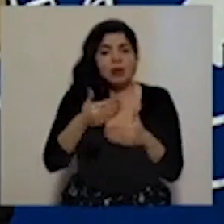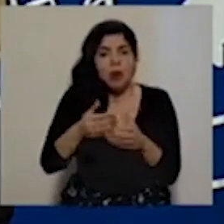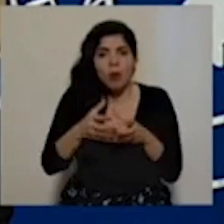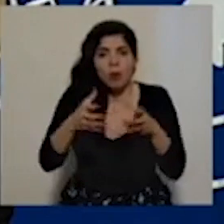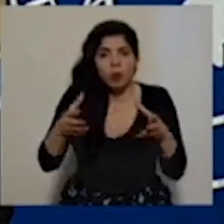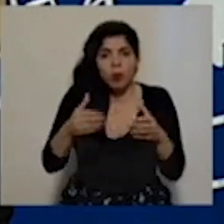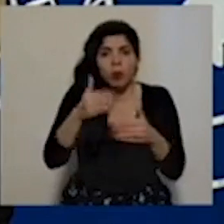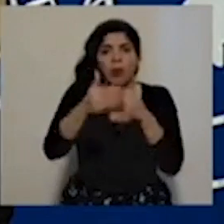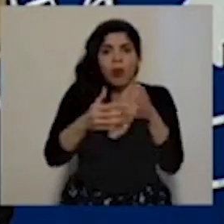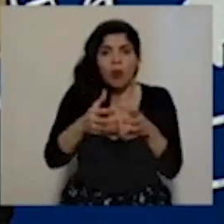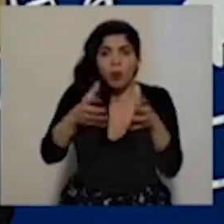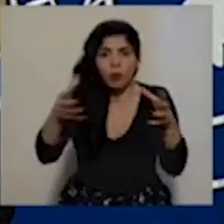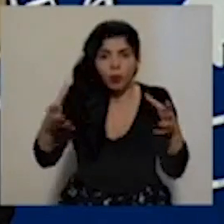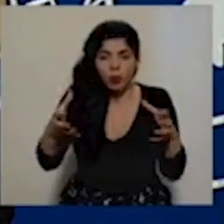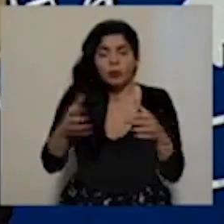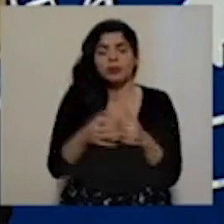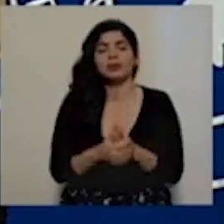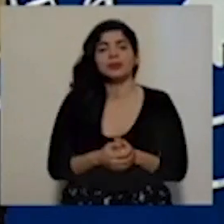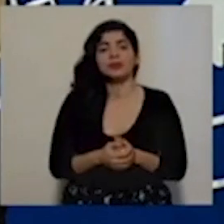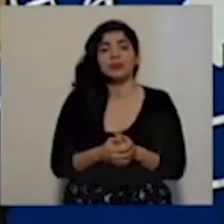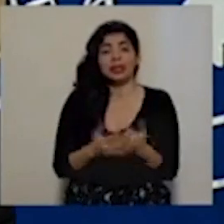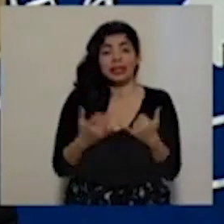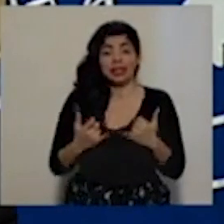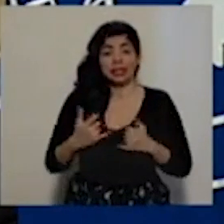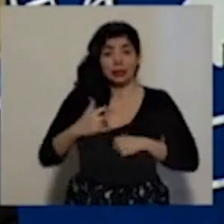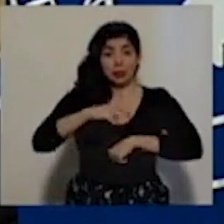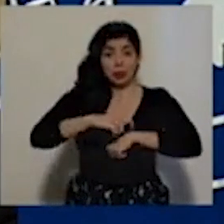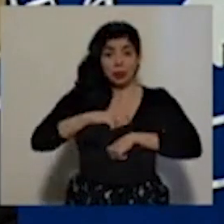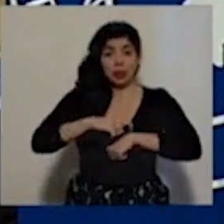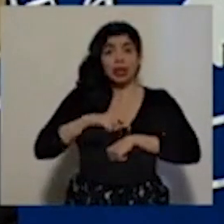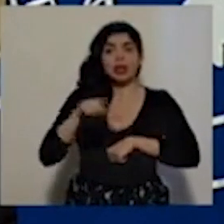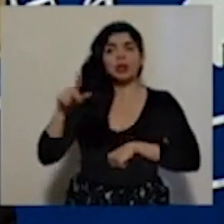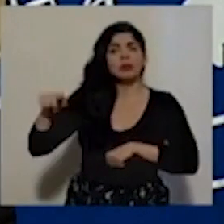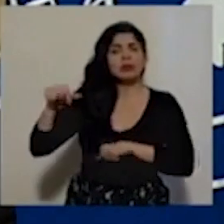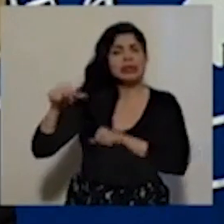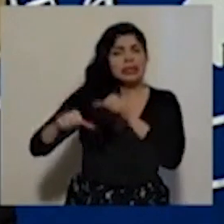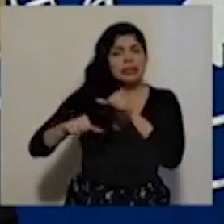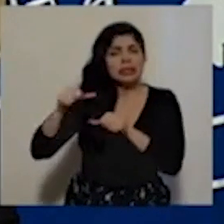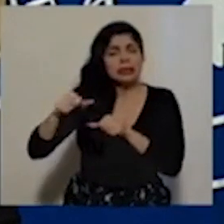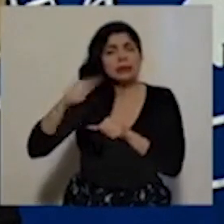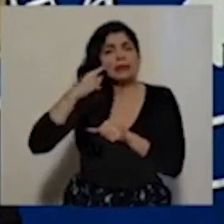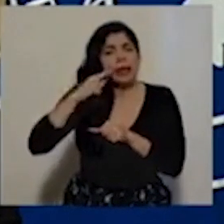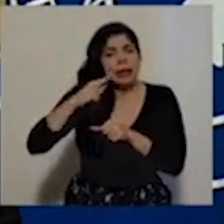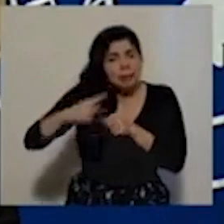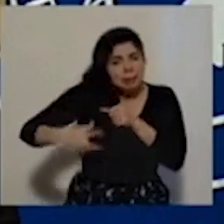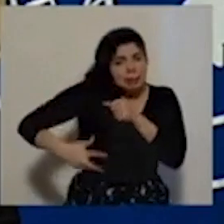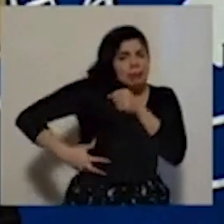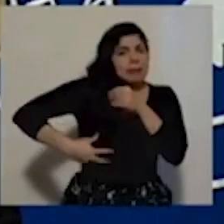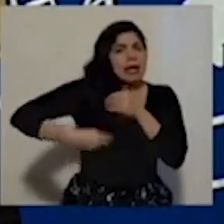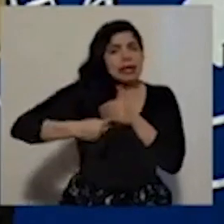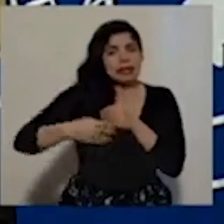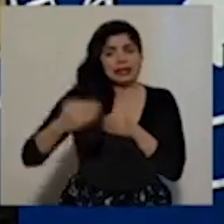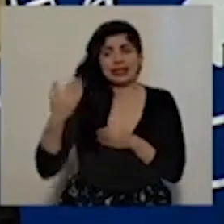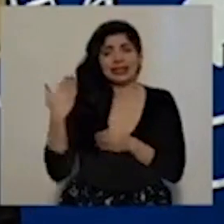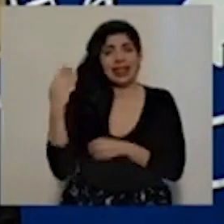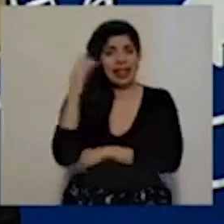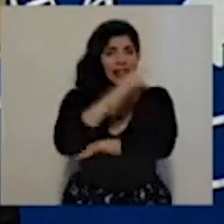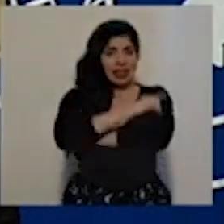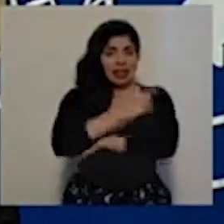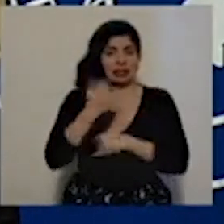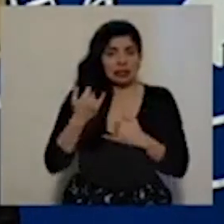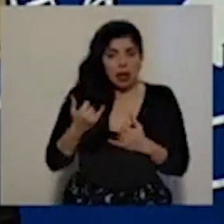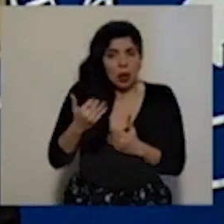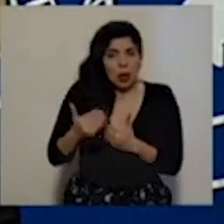En este momento, se ha... hicieron un esfuerzo por hacer una ampliación adicional en los últimos días que se está